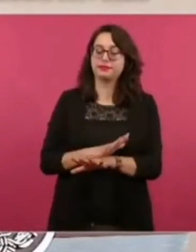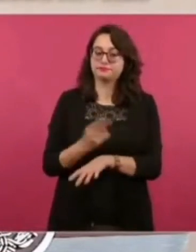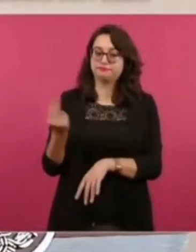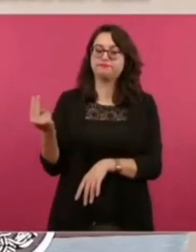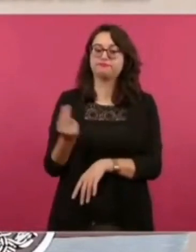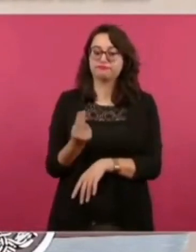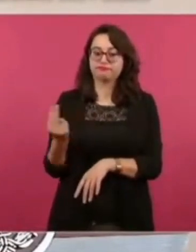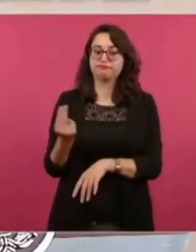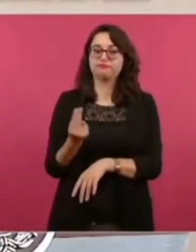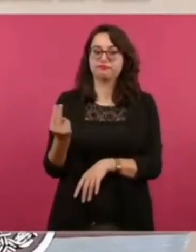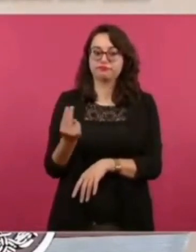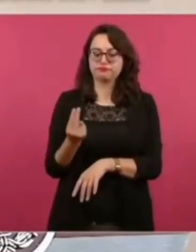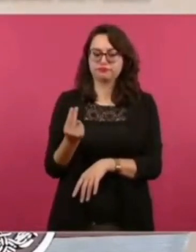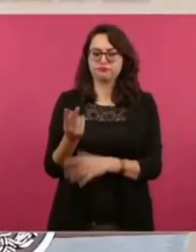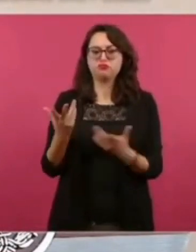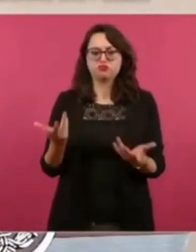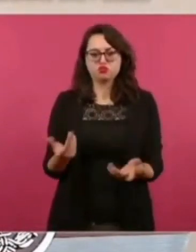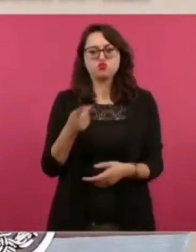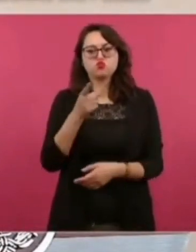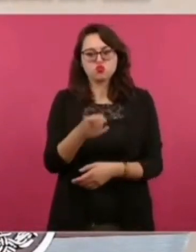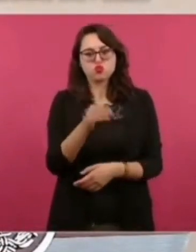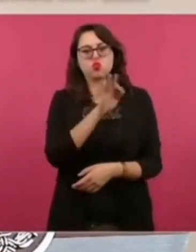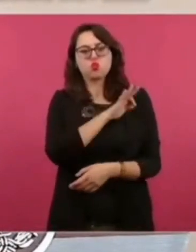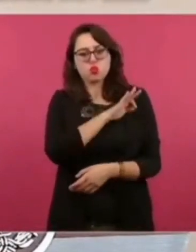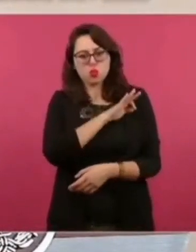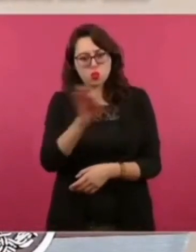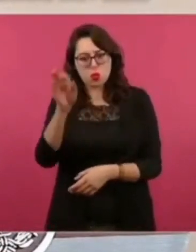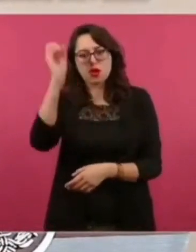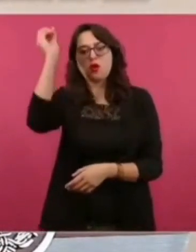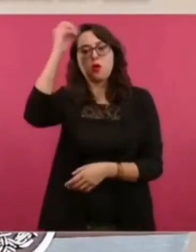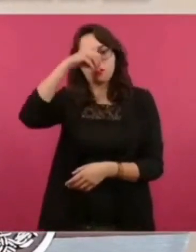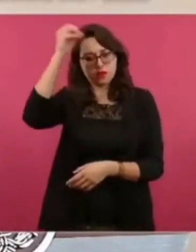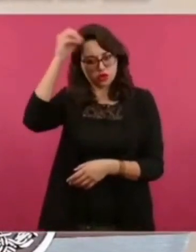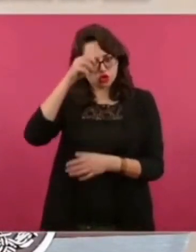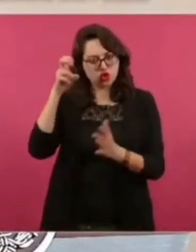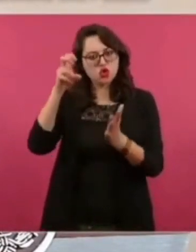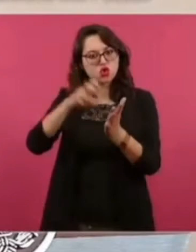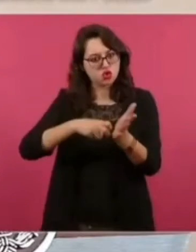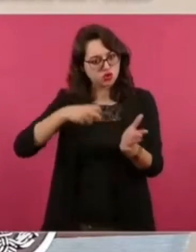Es de sabios cambiar de opinión.